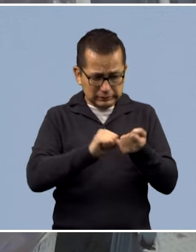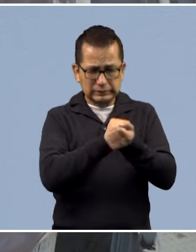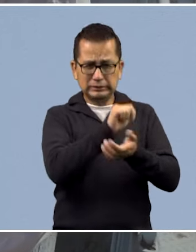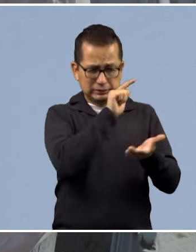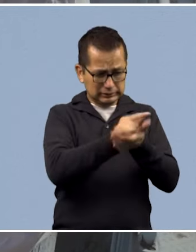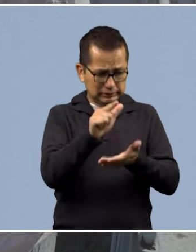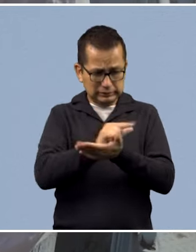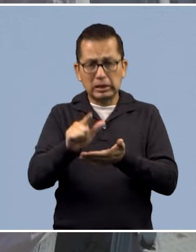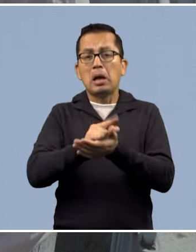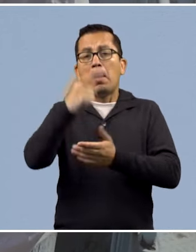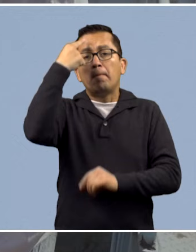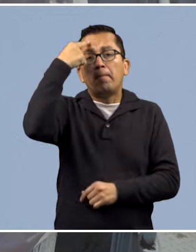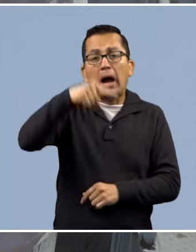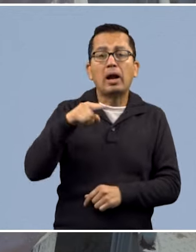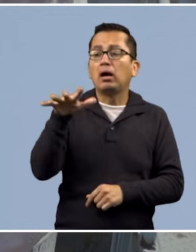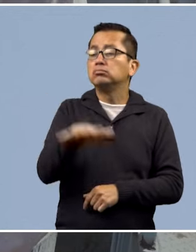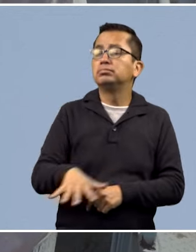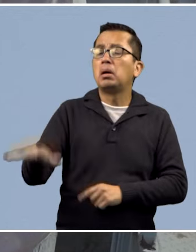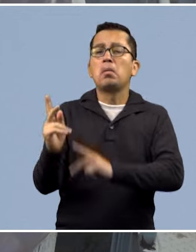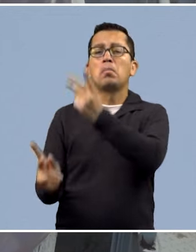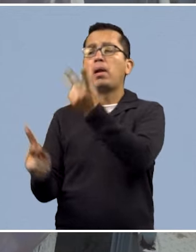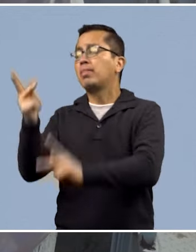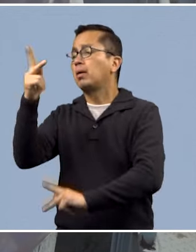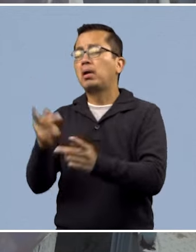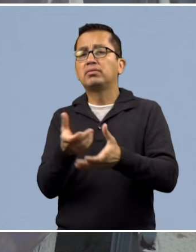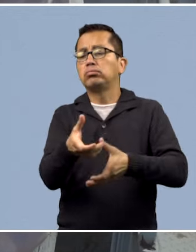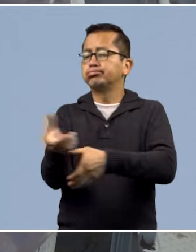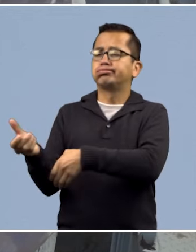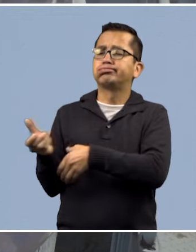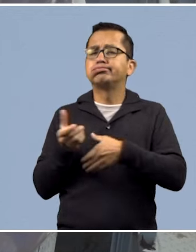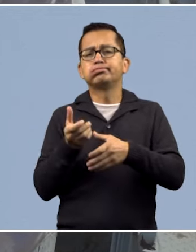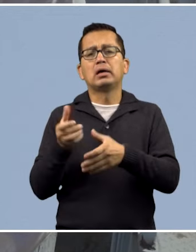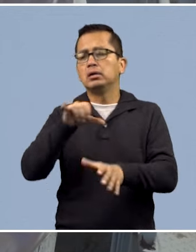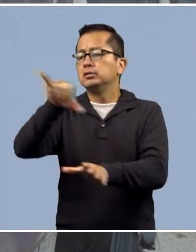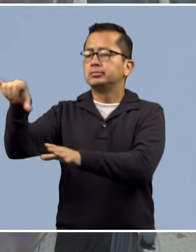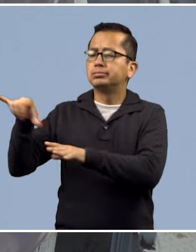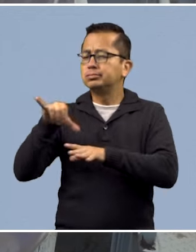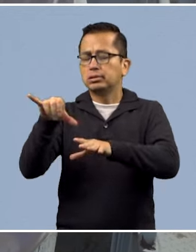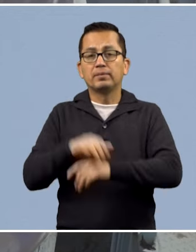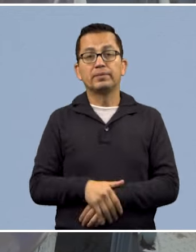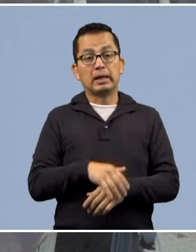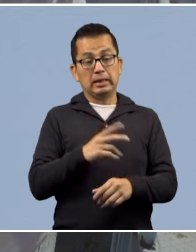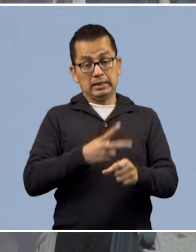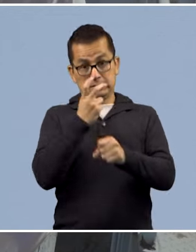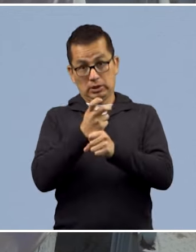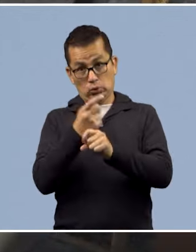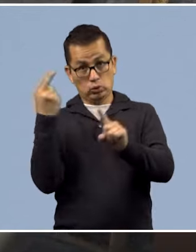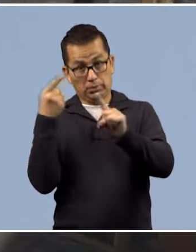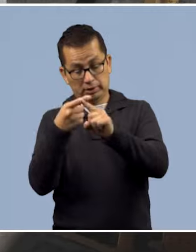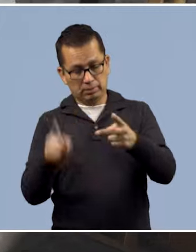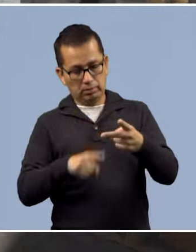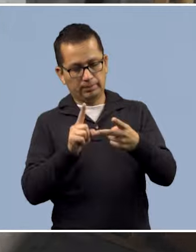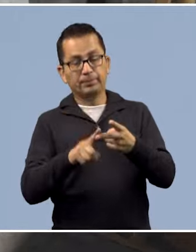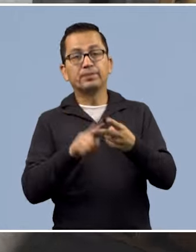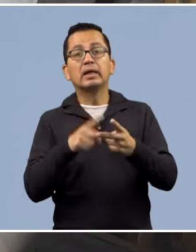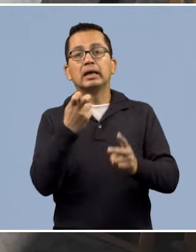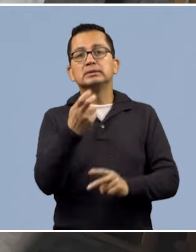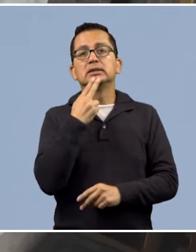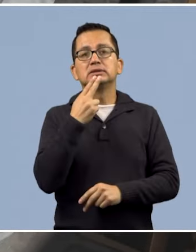riego de las áreas verdes dentro de la misma Ciudad Universitaria. El segundo objetivo fue de servir de apoyo a la investigación